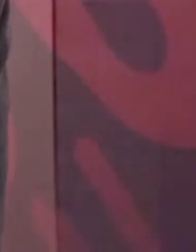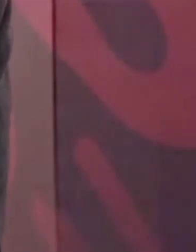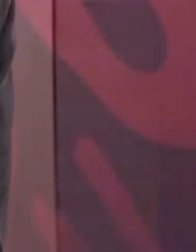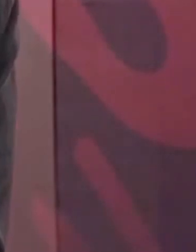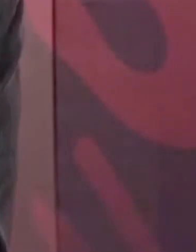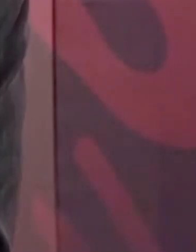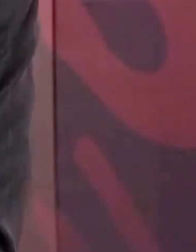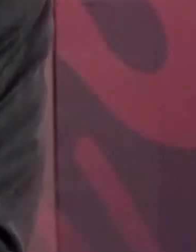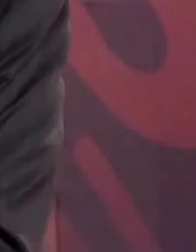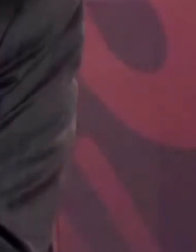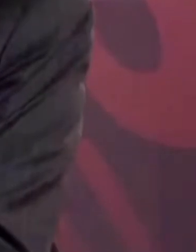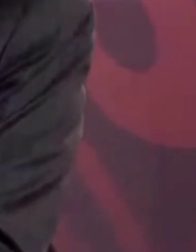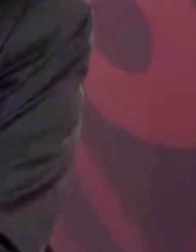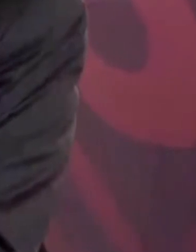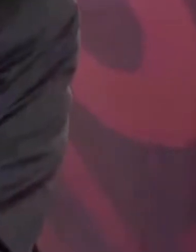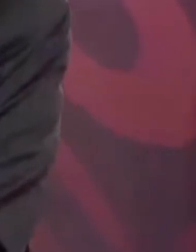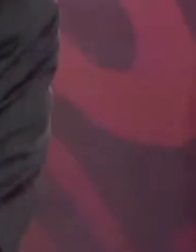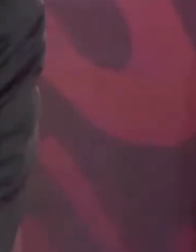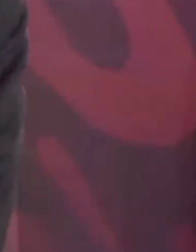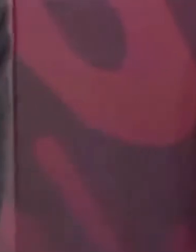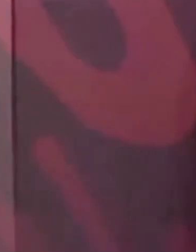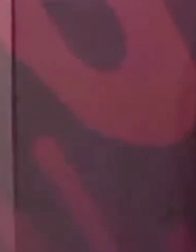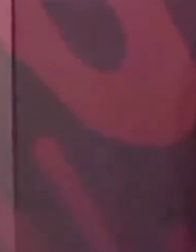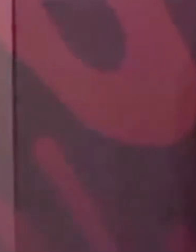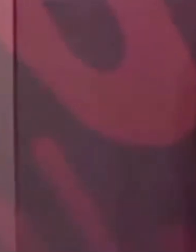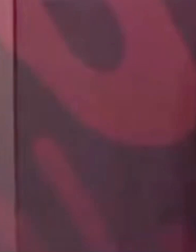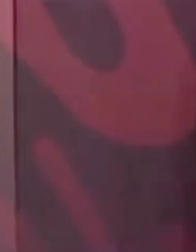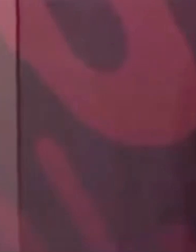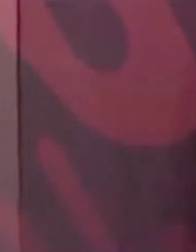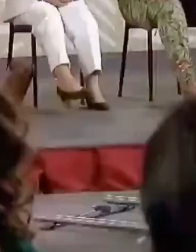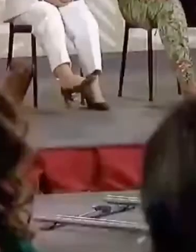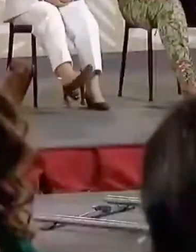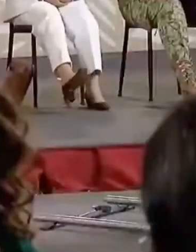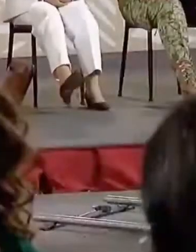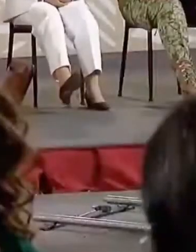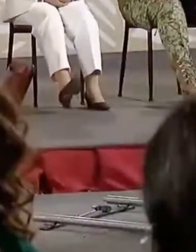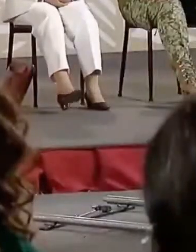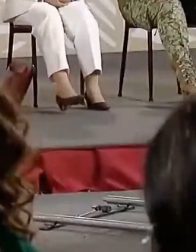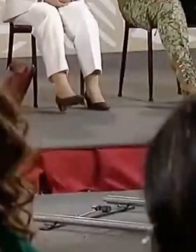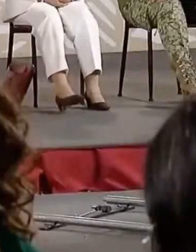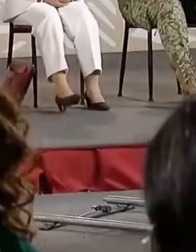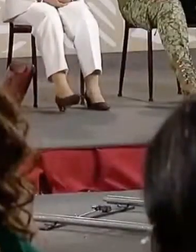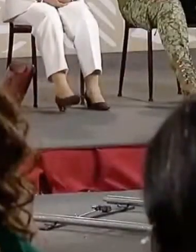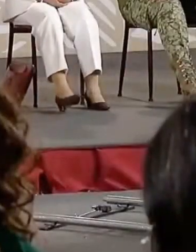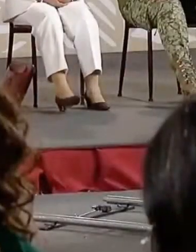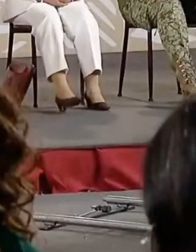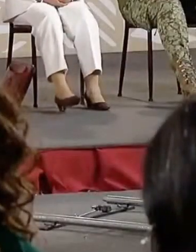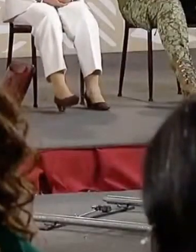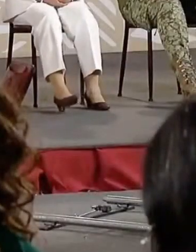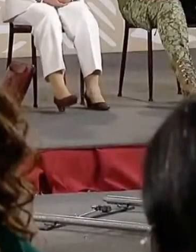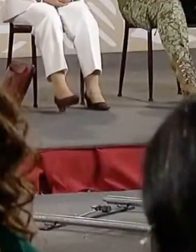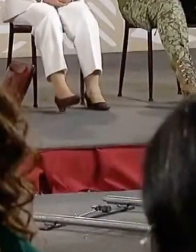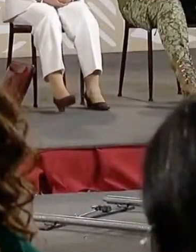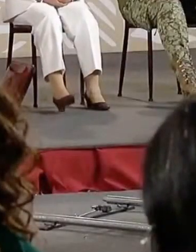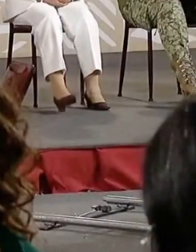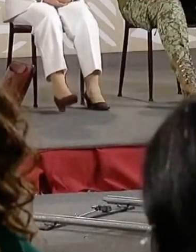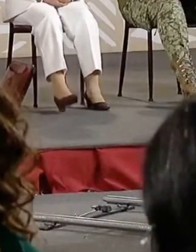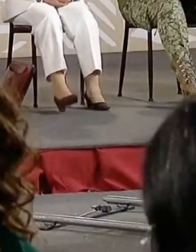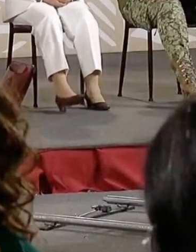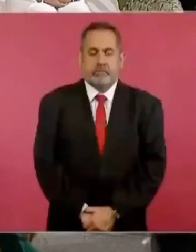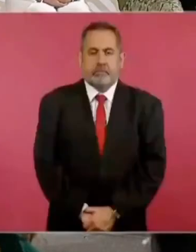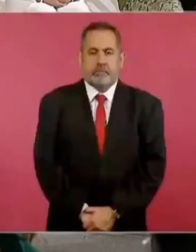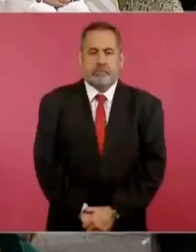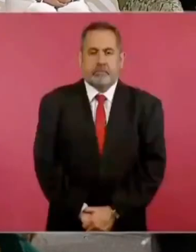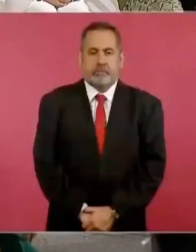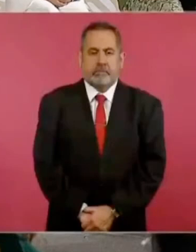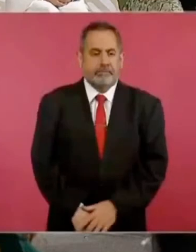Como le digo, tengo todo preparado, prosigue Herrera, pero necesito asegurarme de que